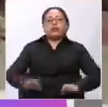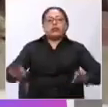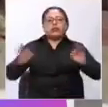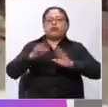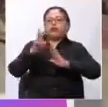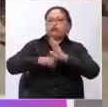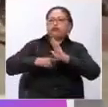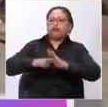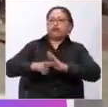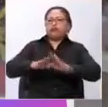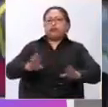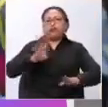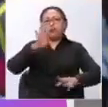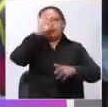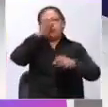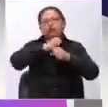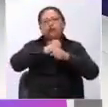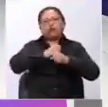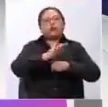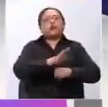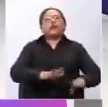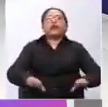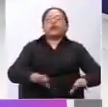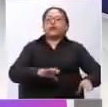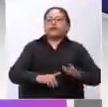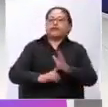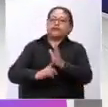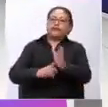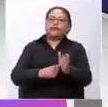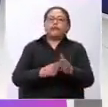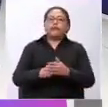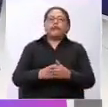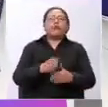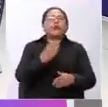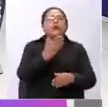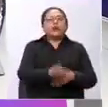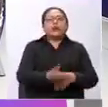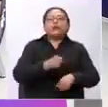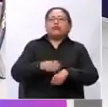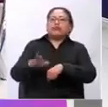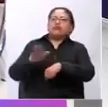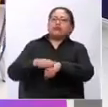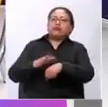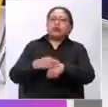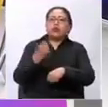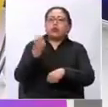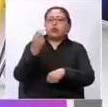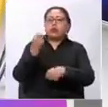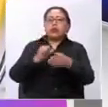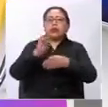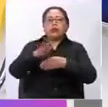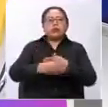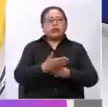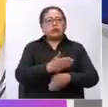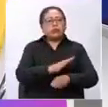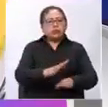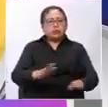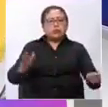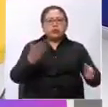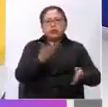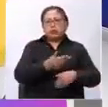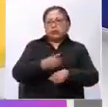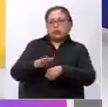por los niños. Muchísimas gracias Defensoría. Finalmente, el mensaje en este 12 de abril para todos los niños, el